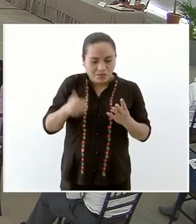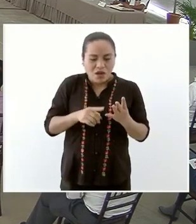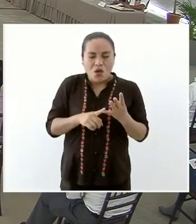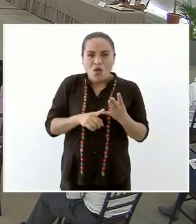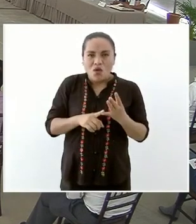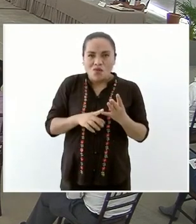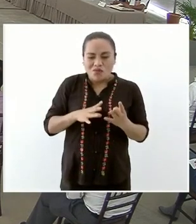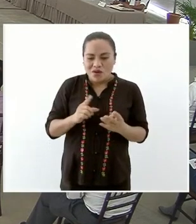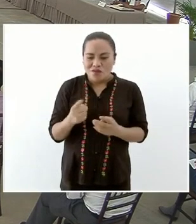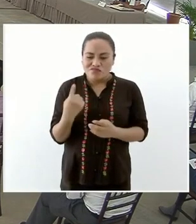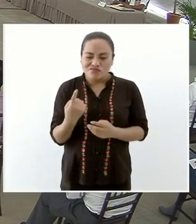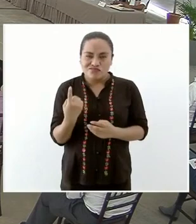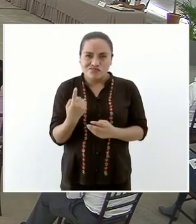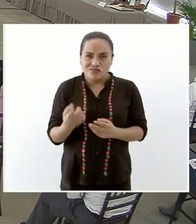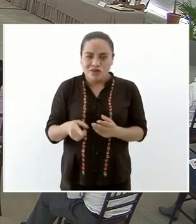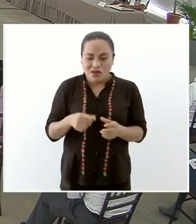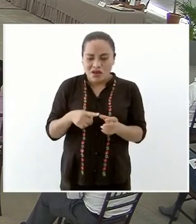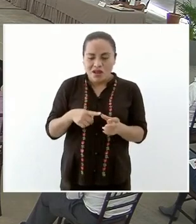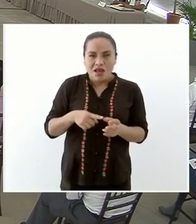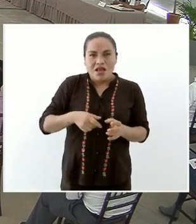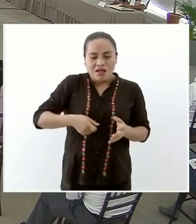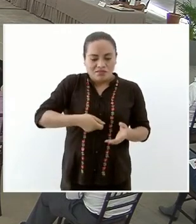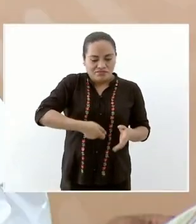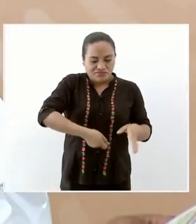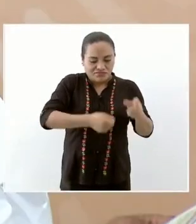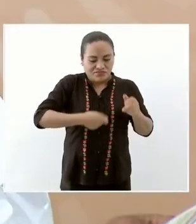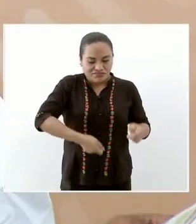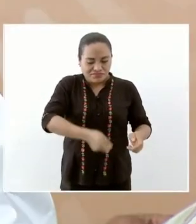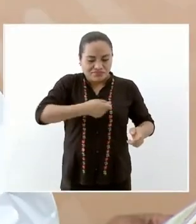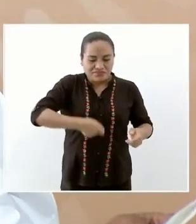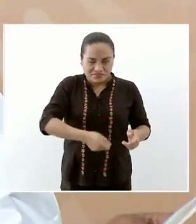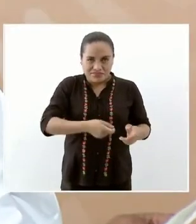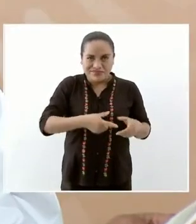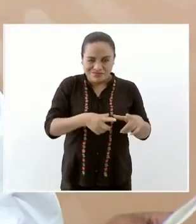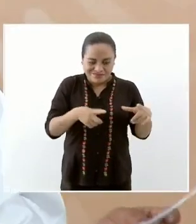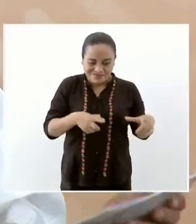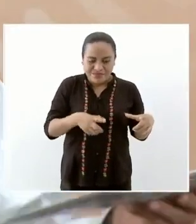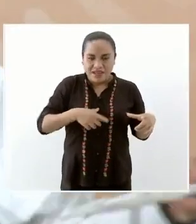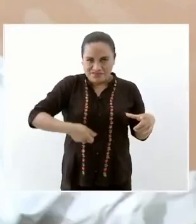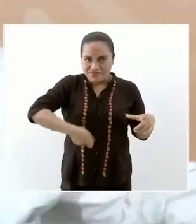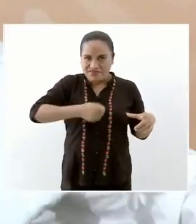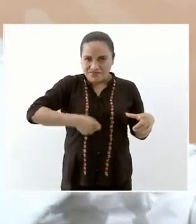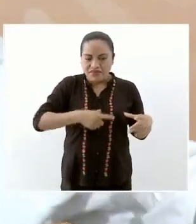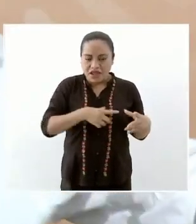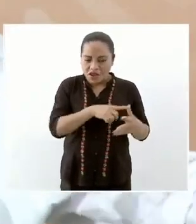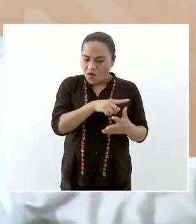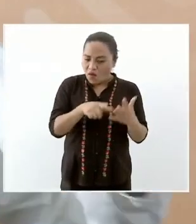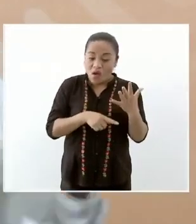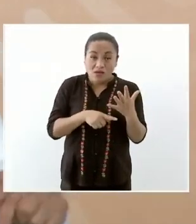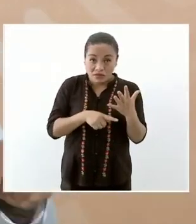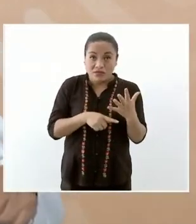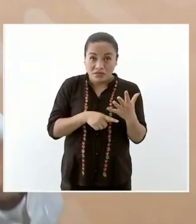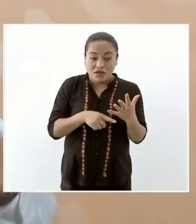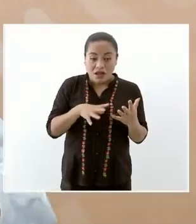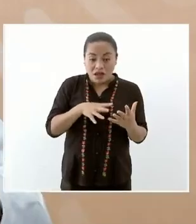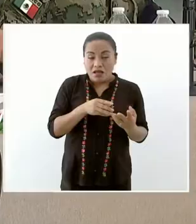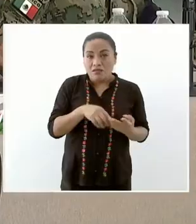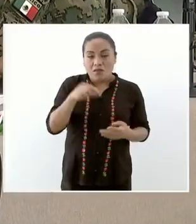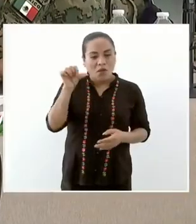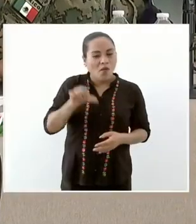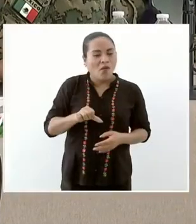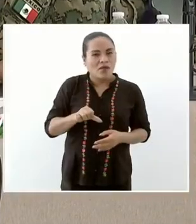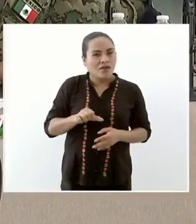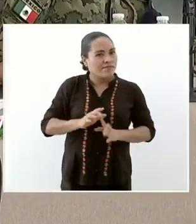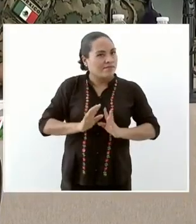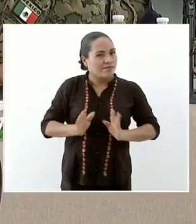y un juego de sartenes esos paquetes que se empiezan a entregar hoy